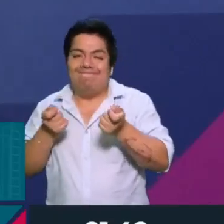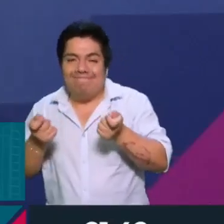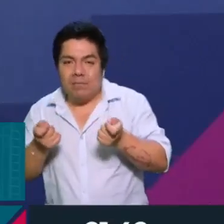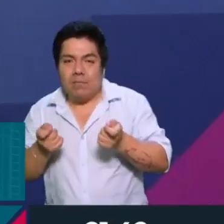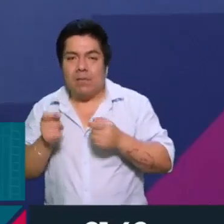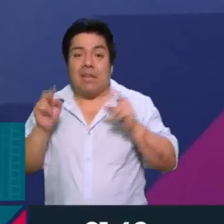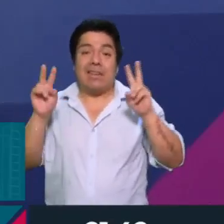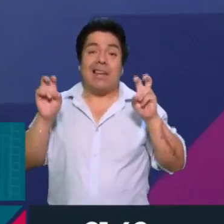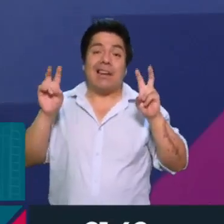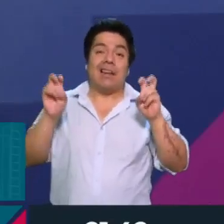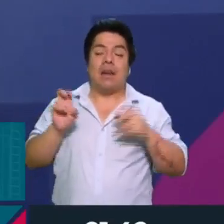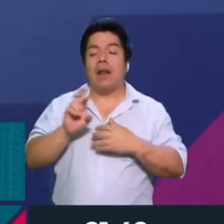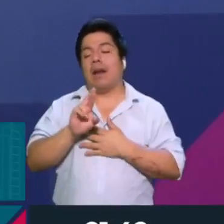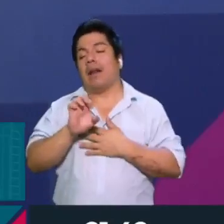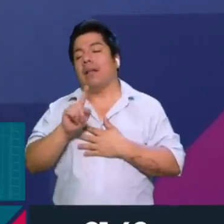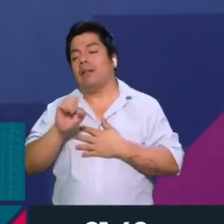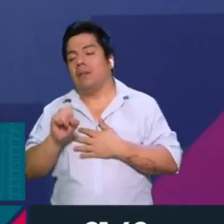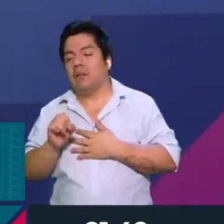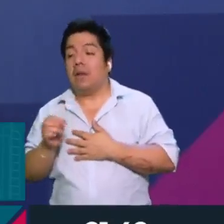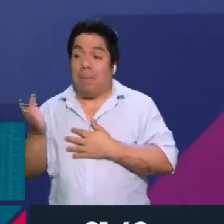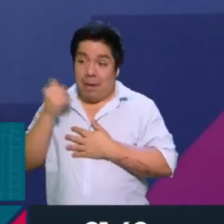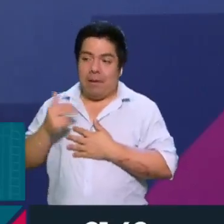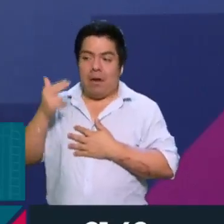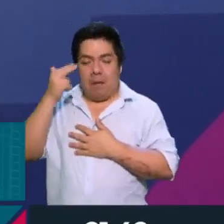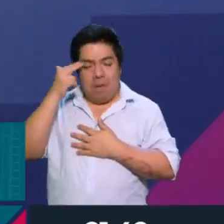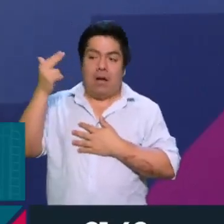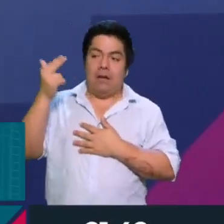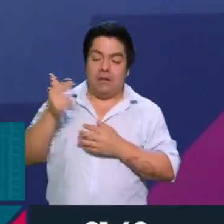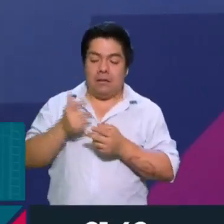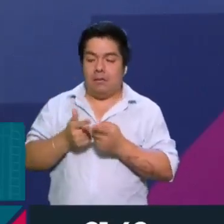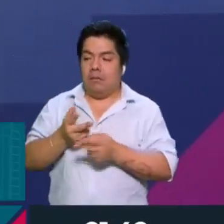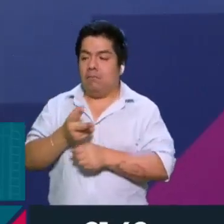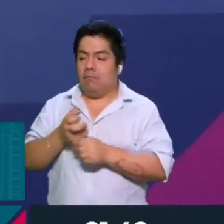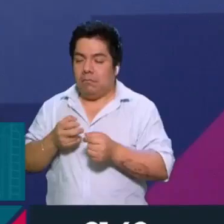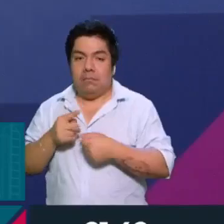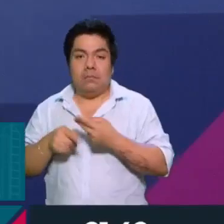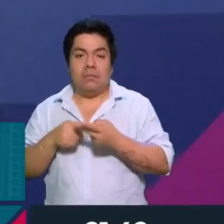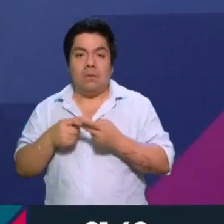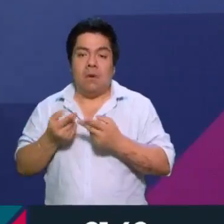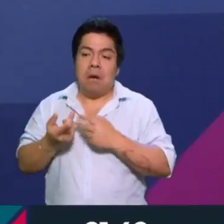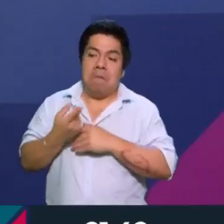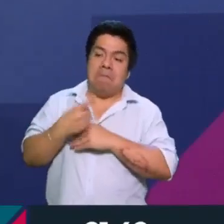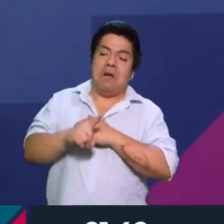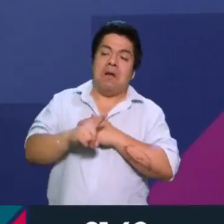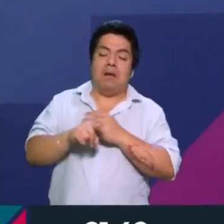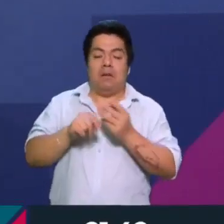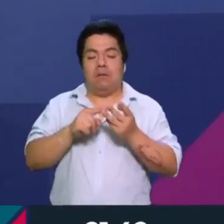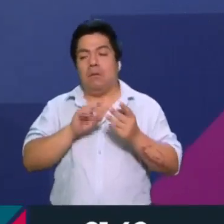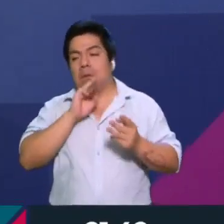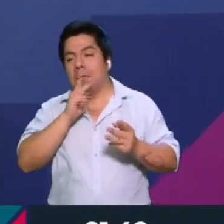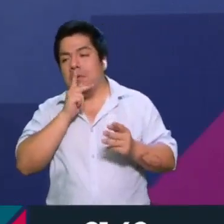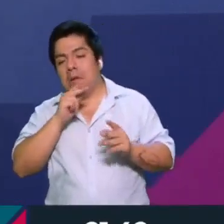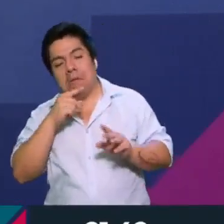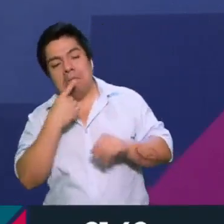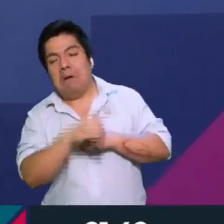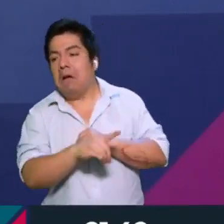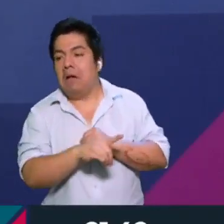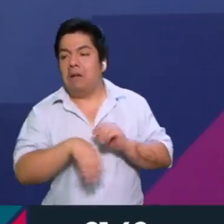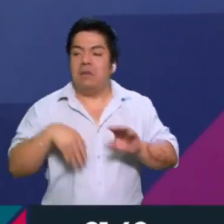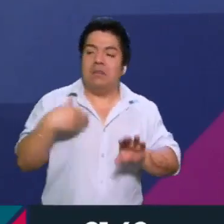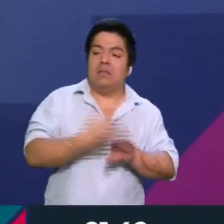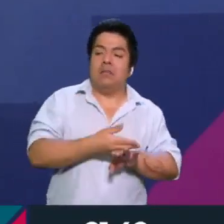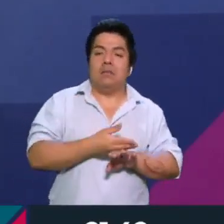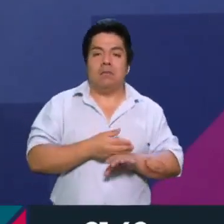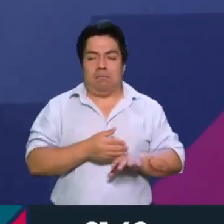virales que invitan a los niños a suicidarse o que invitan a los niños a hacerse daño o hacerle daño a sus papás. Los padres de